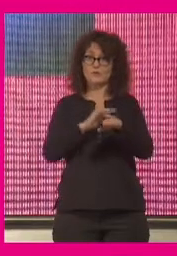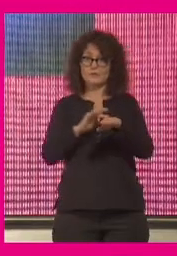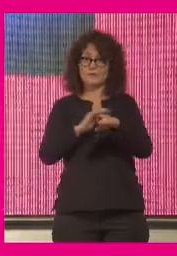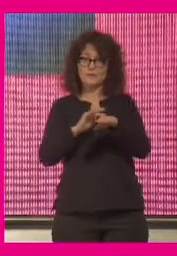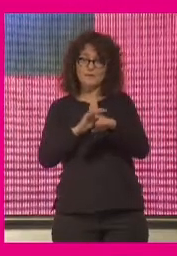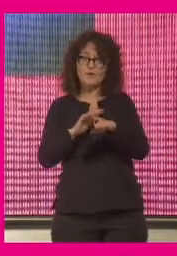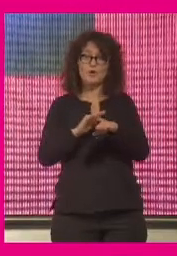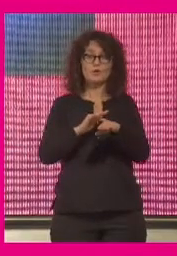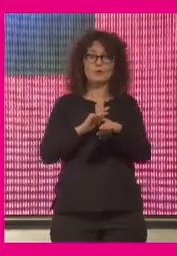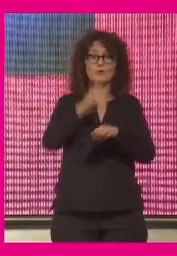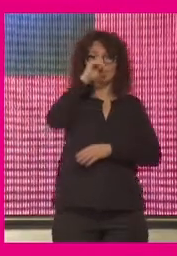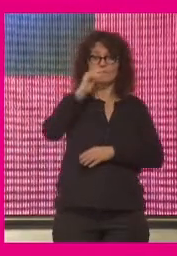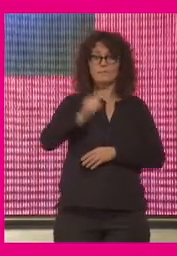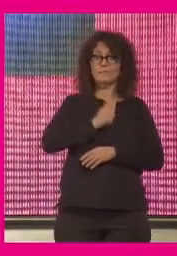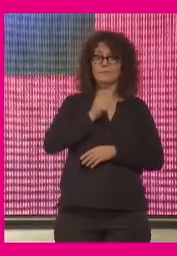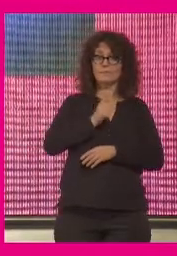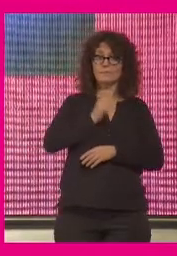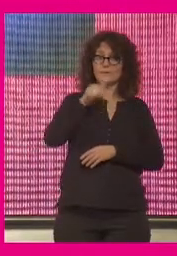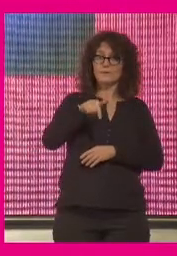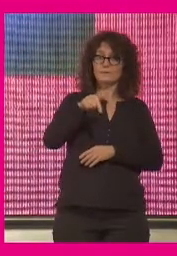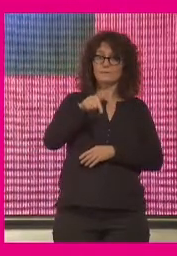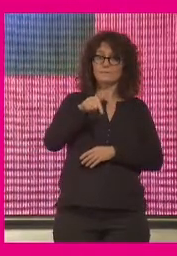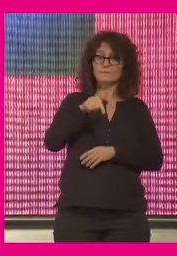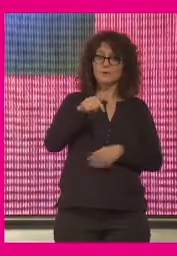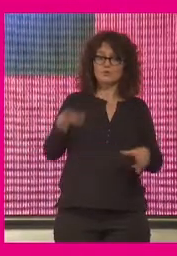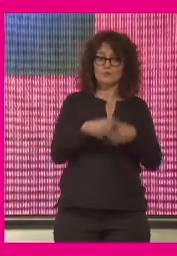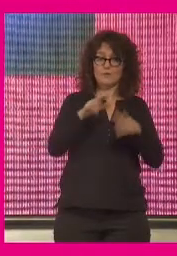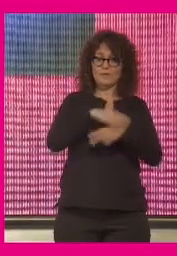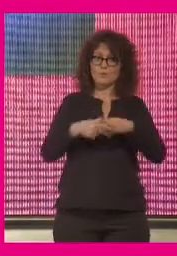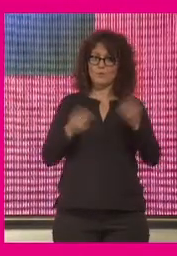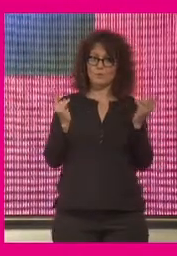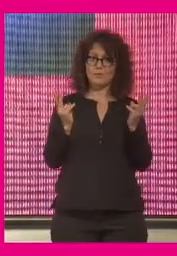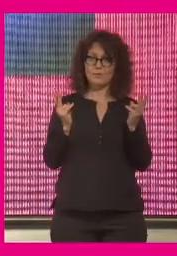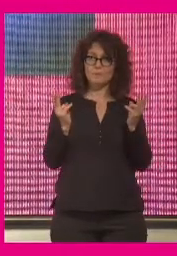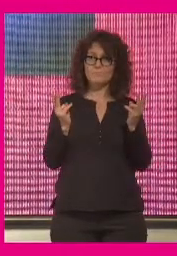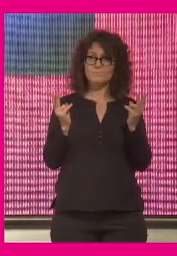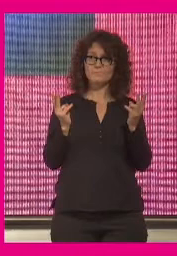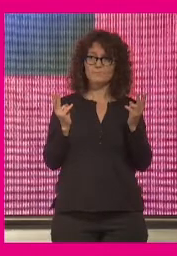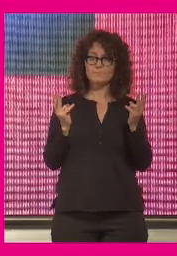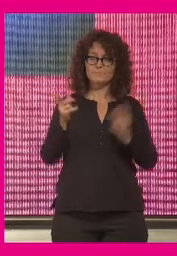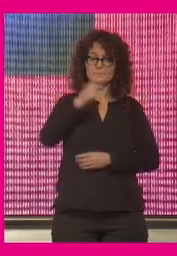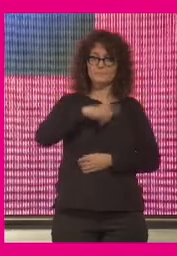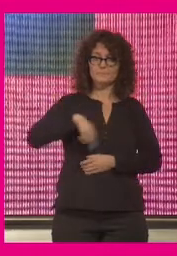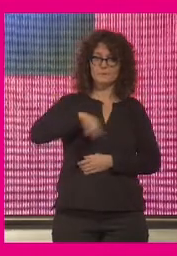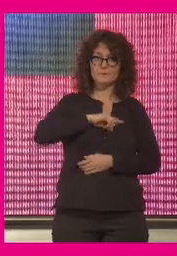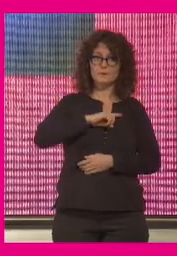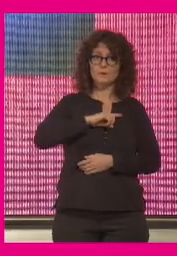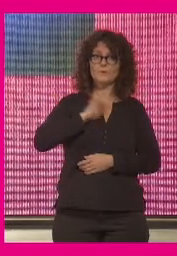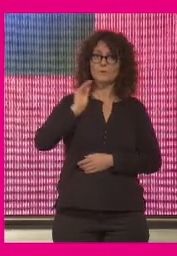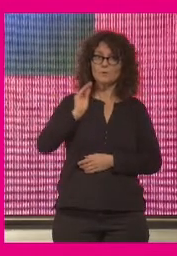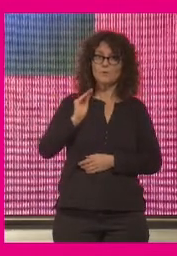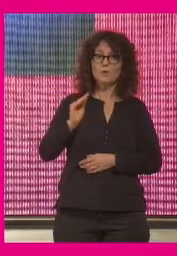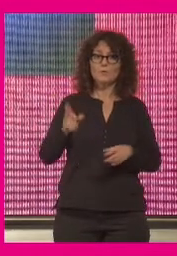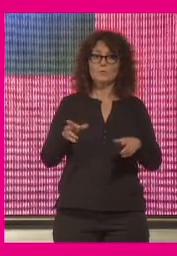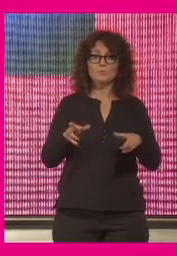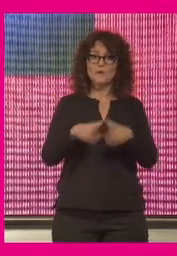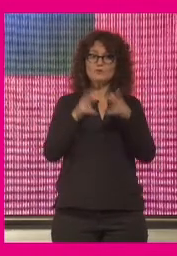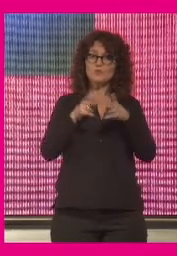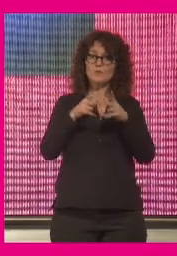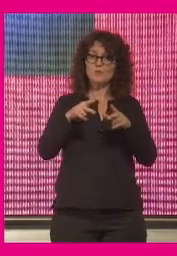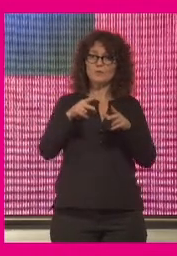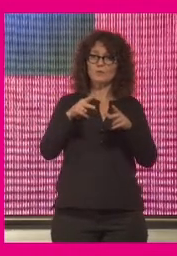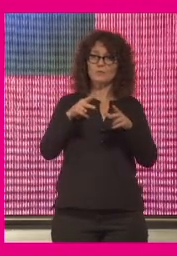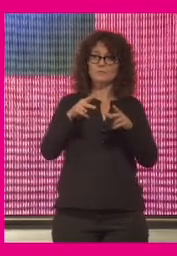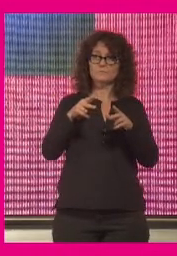de la inteligencia artificial en nuestra sociedad y en nuestras democracias hemos tenido o teníamos como sociedad los dispositivos adecuados